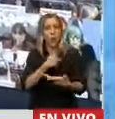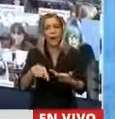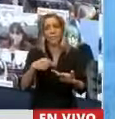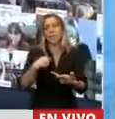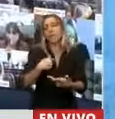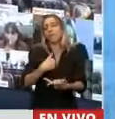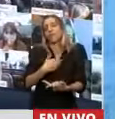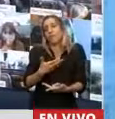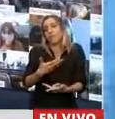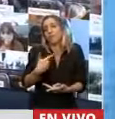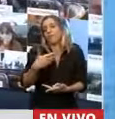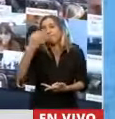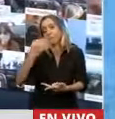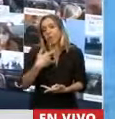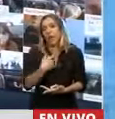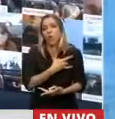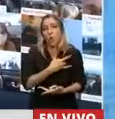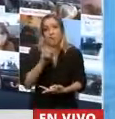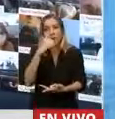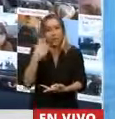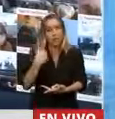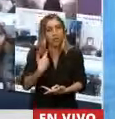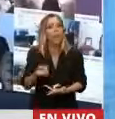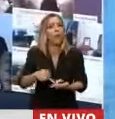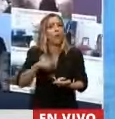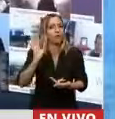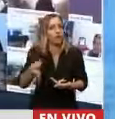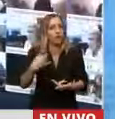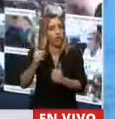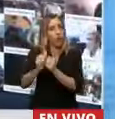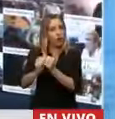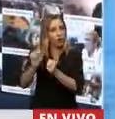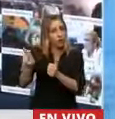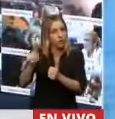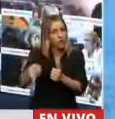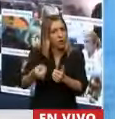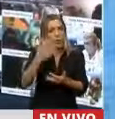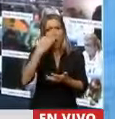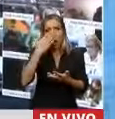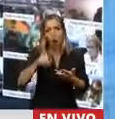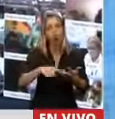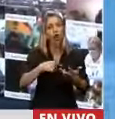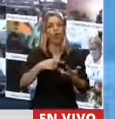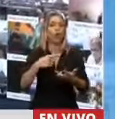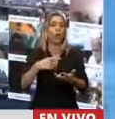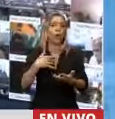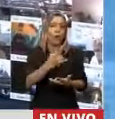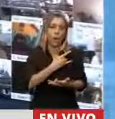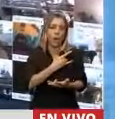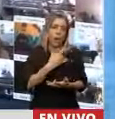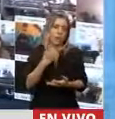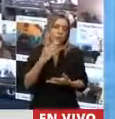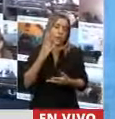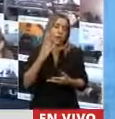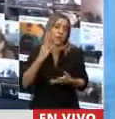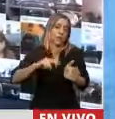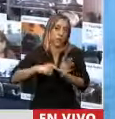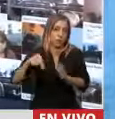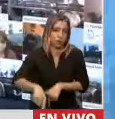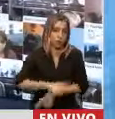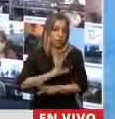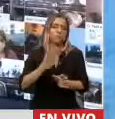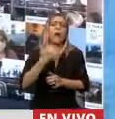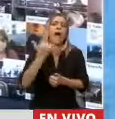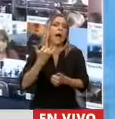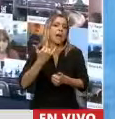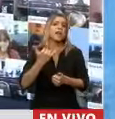a la nuestra, la Universidad Nacional de San Luis, la de Rosario, también la de Córdoba, la Universidad Nacional de Buenos Aires y tantas otras universidades